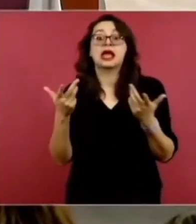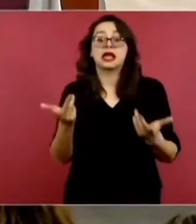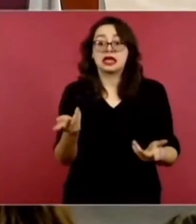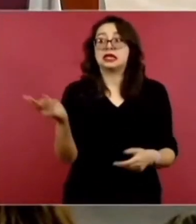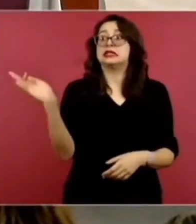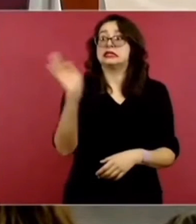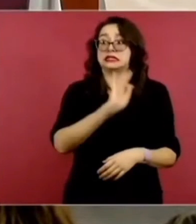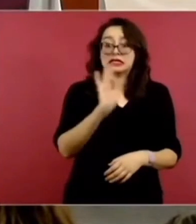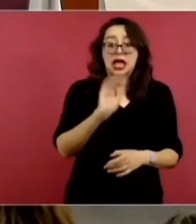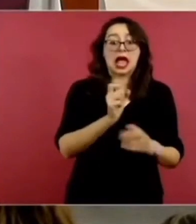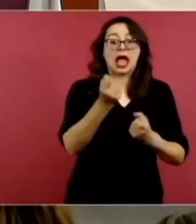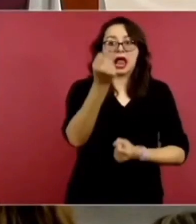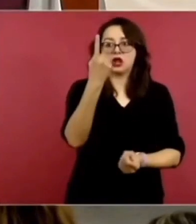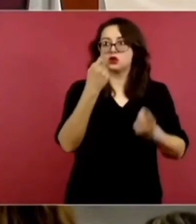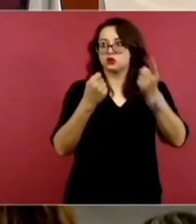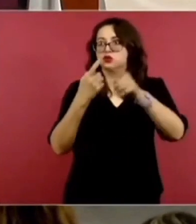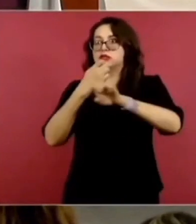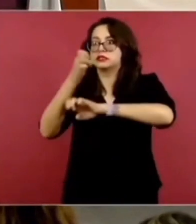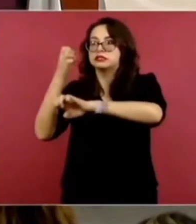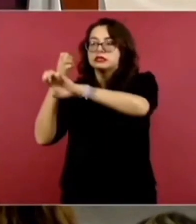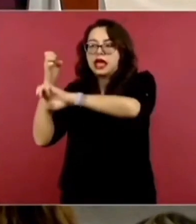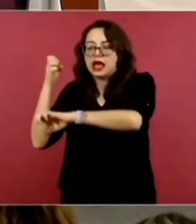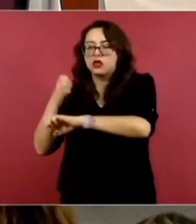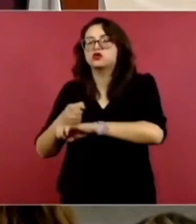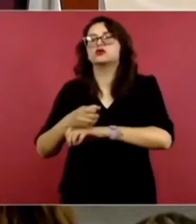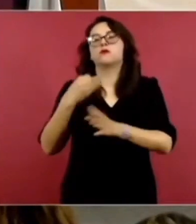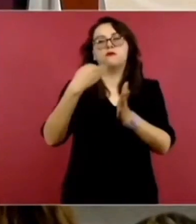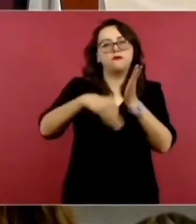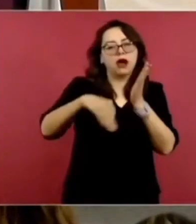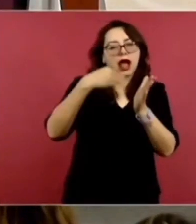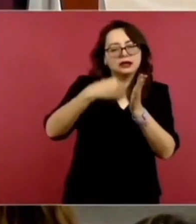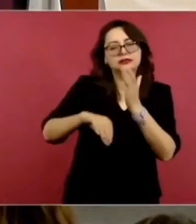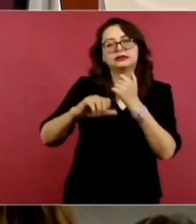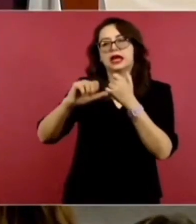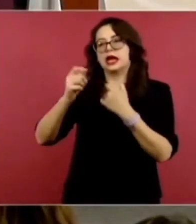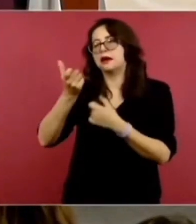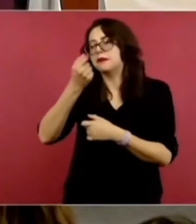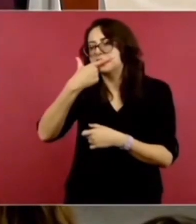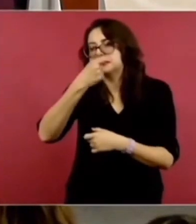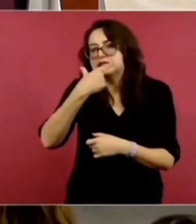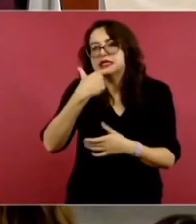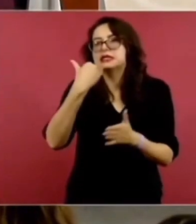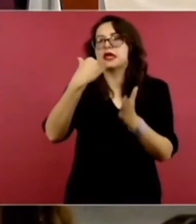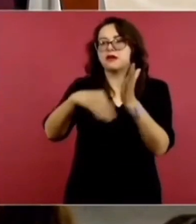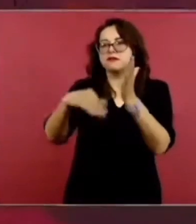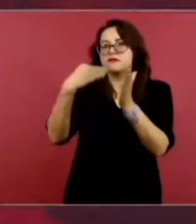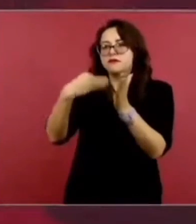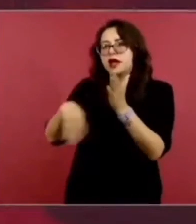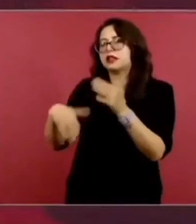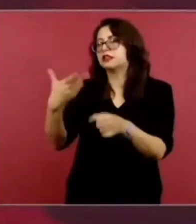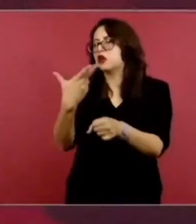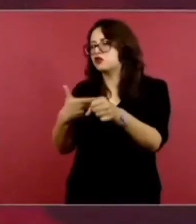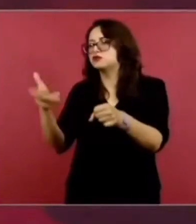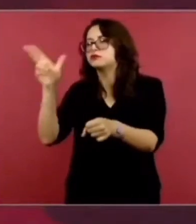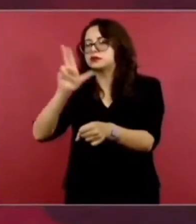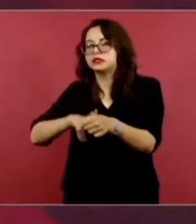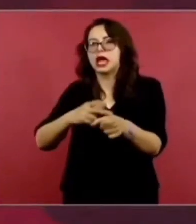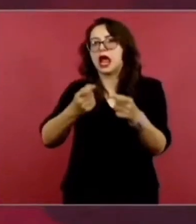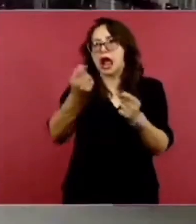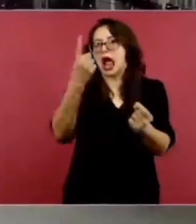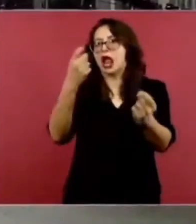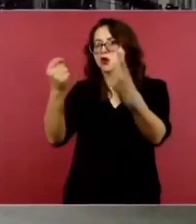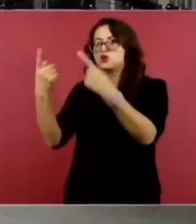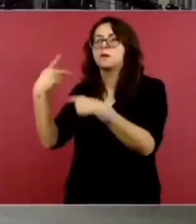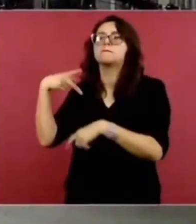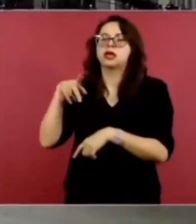medicamentos, pero estamos resolviendo todo eso. Entonces, en esos